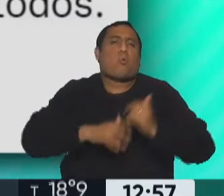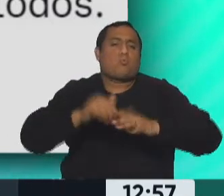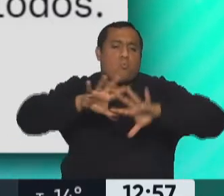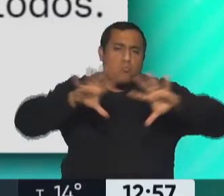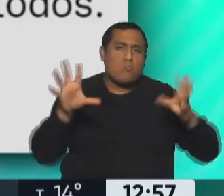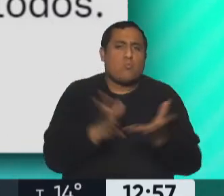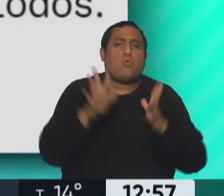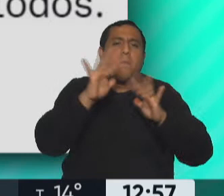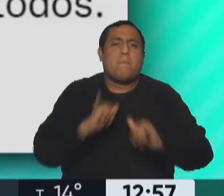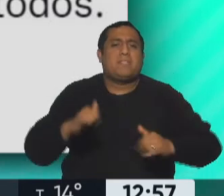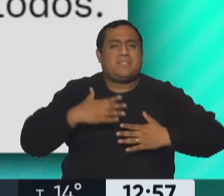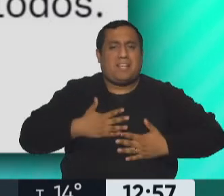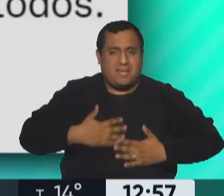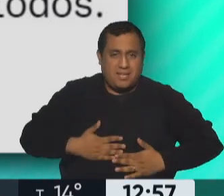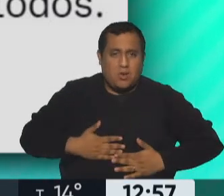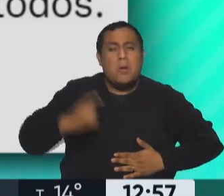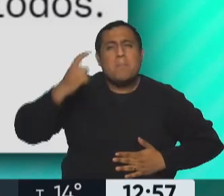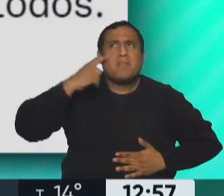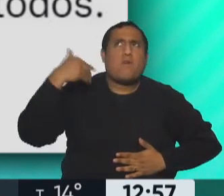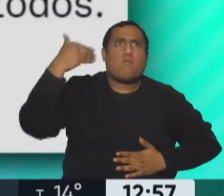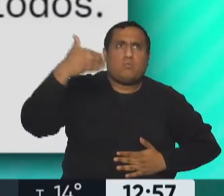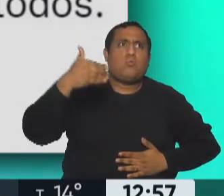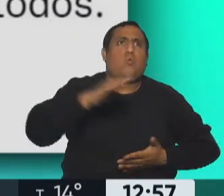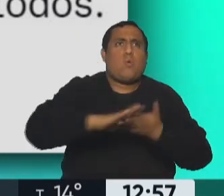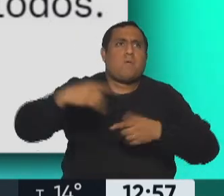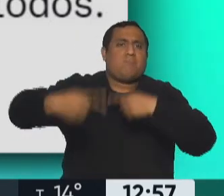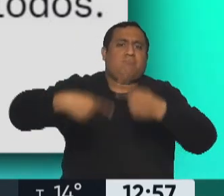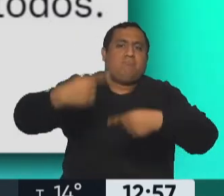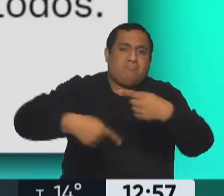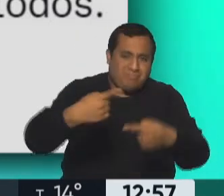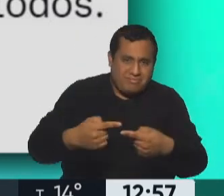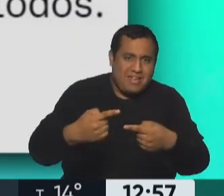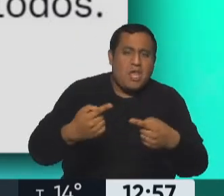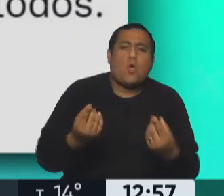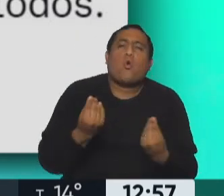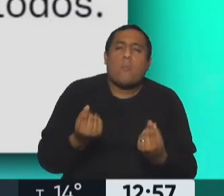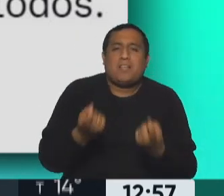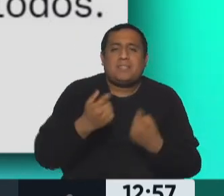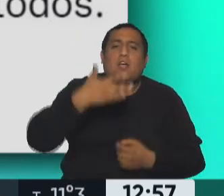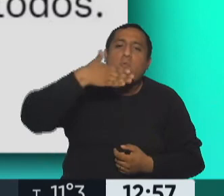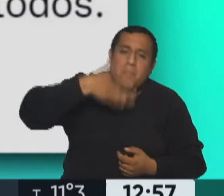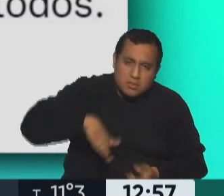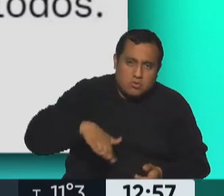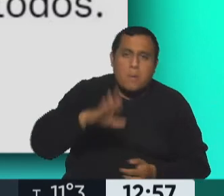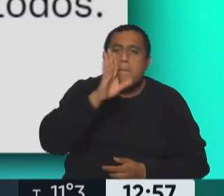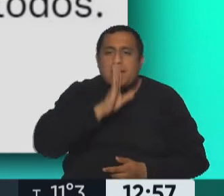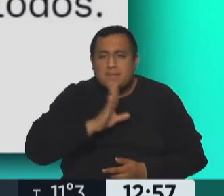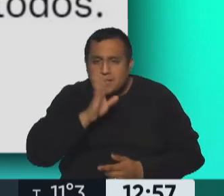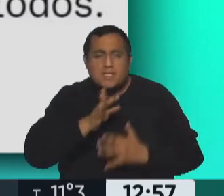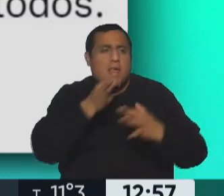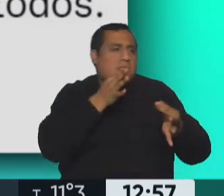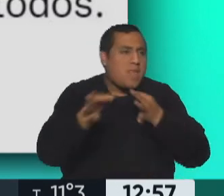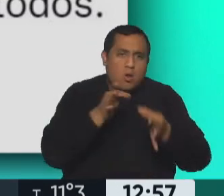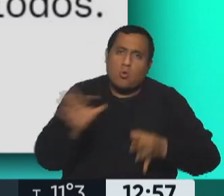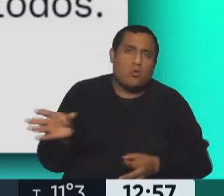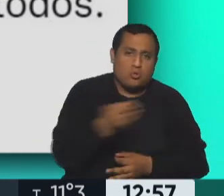y pacífico, pensando en las nuevas generaciones. Para hacer esto se necesitan comprensión, paciencia y diálogo con